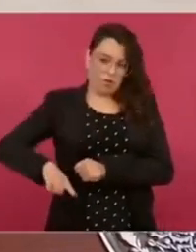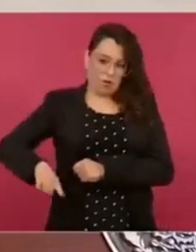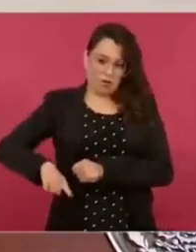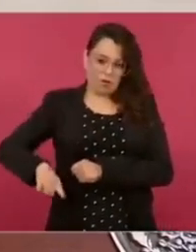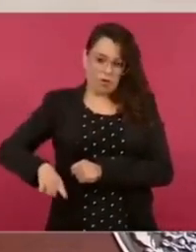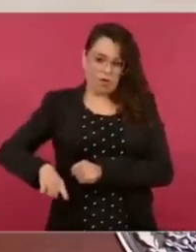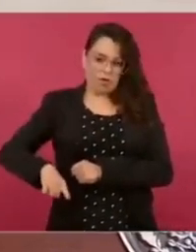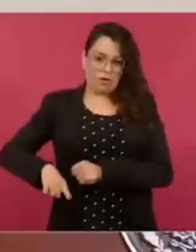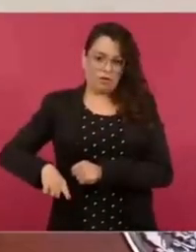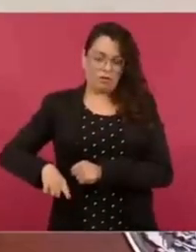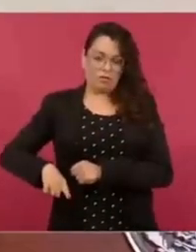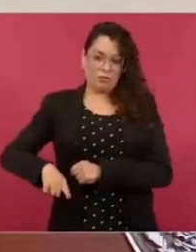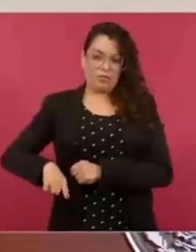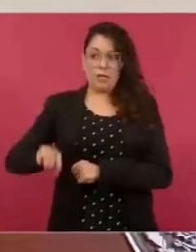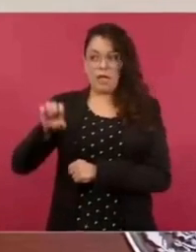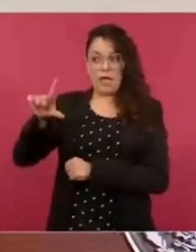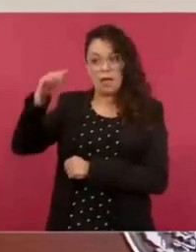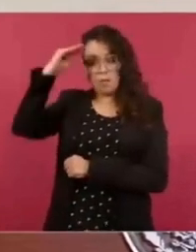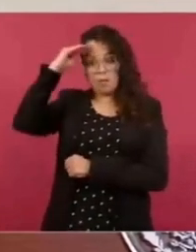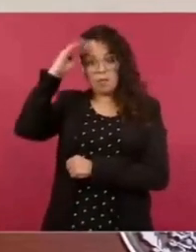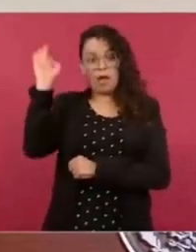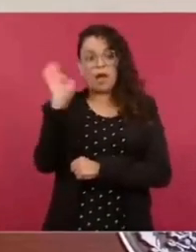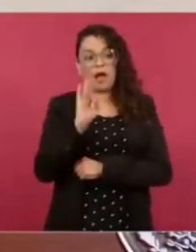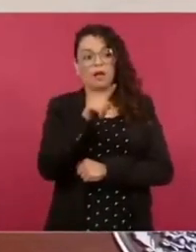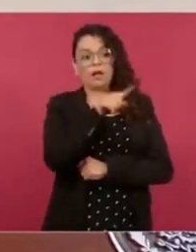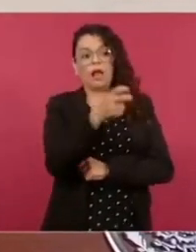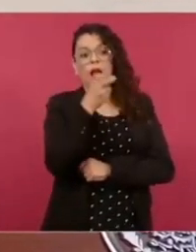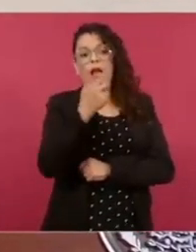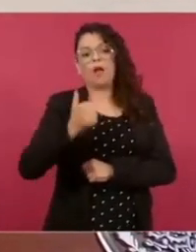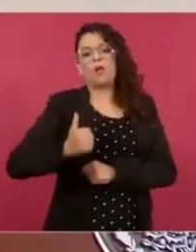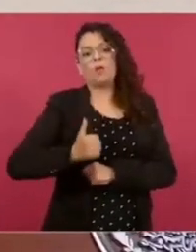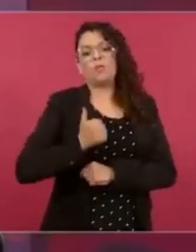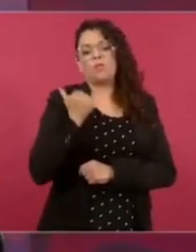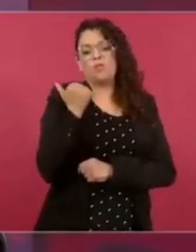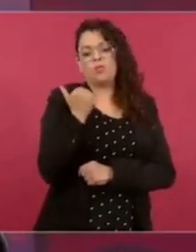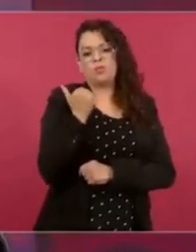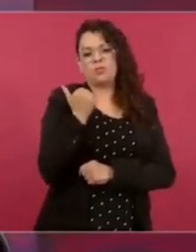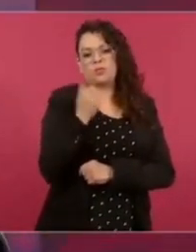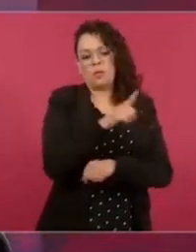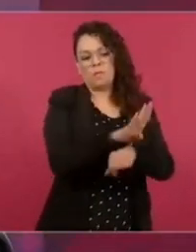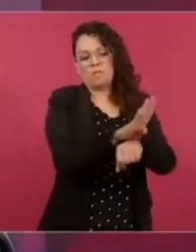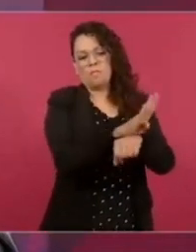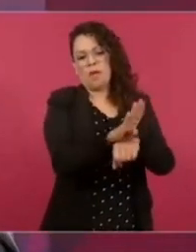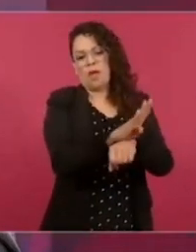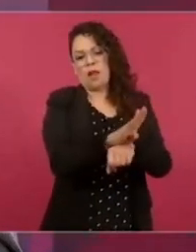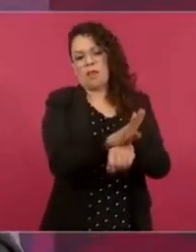esto le daba más ventaja.